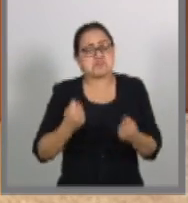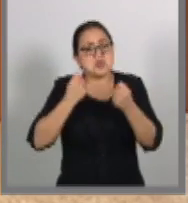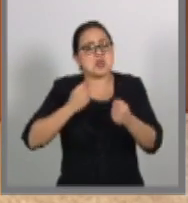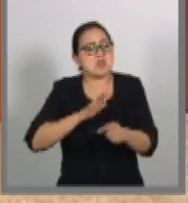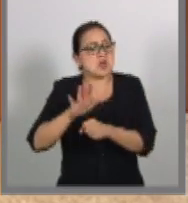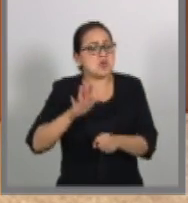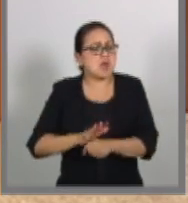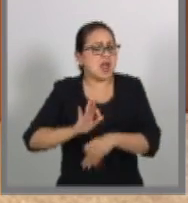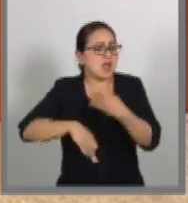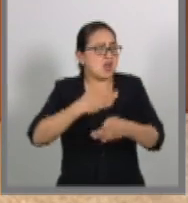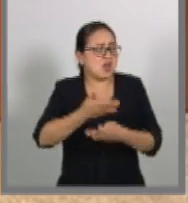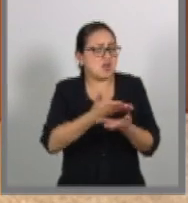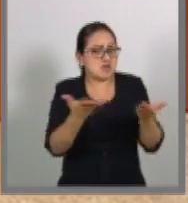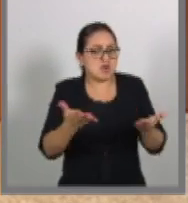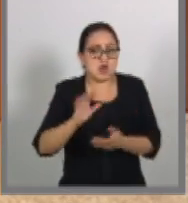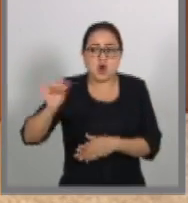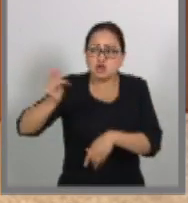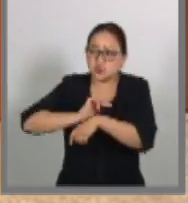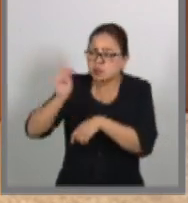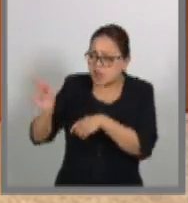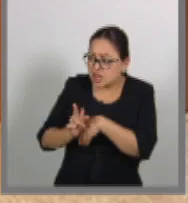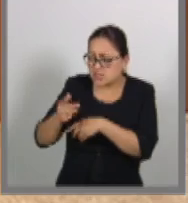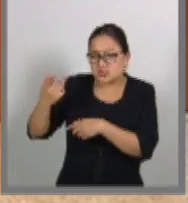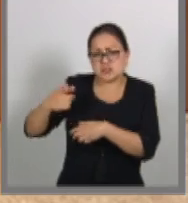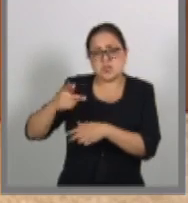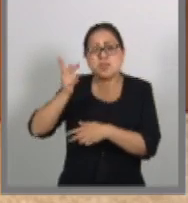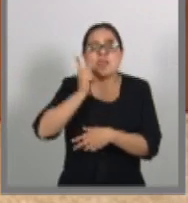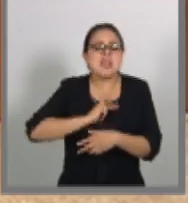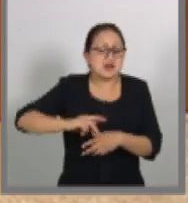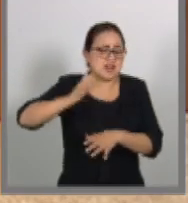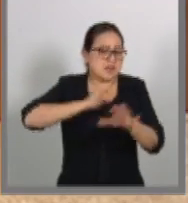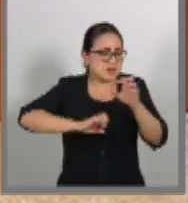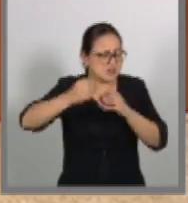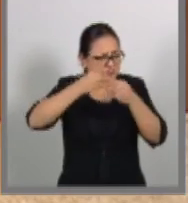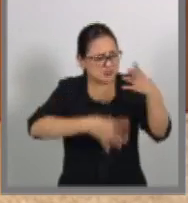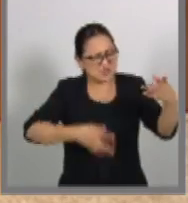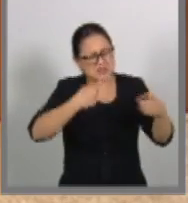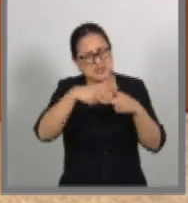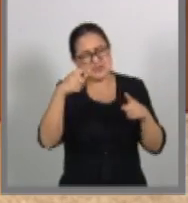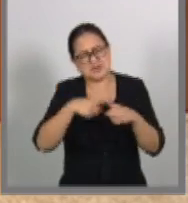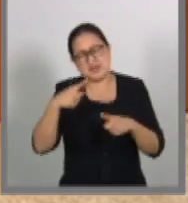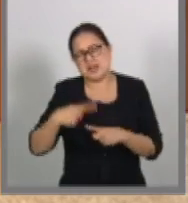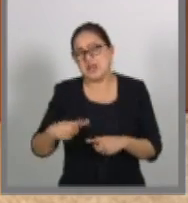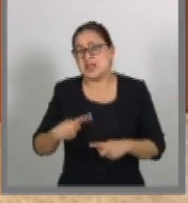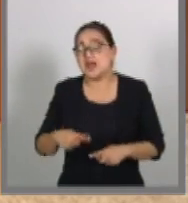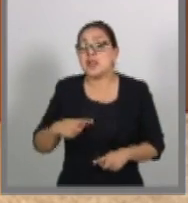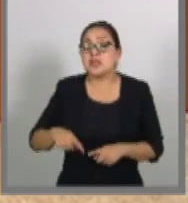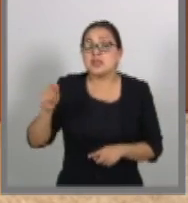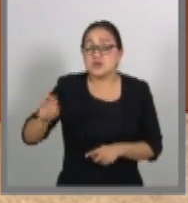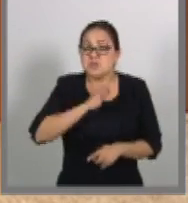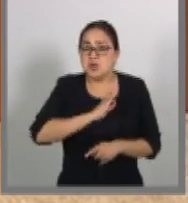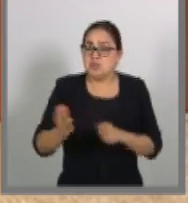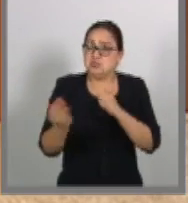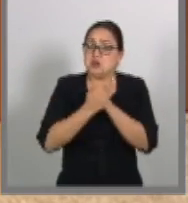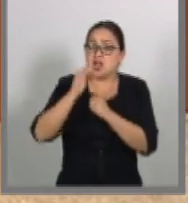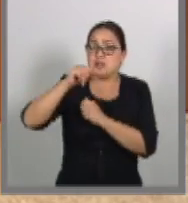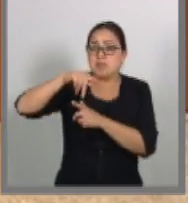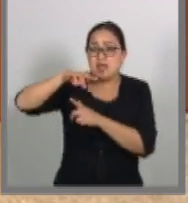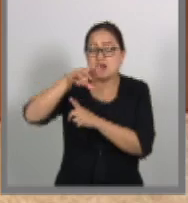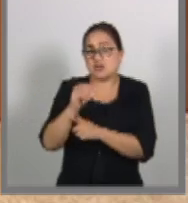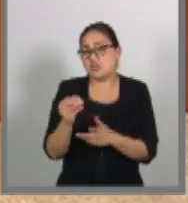Las gas, empresas extranjeras, las petroleras, las eléctricas, las mineras, etcétera, y sus